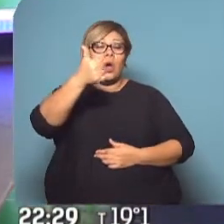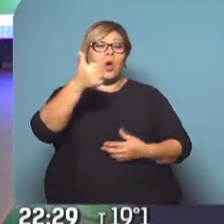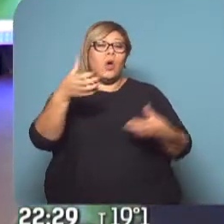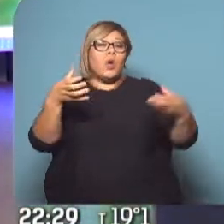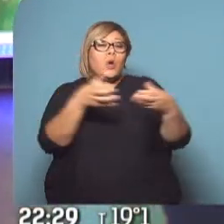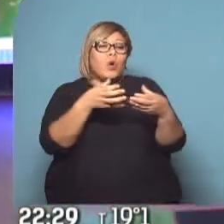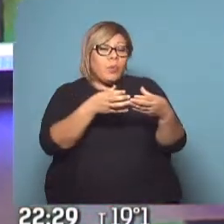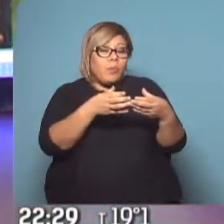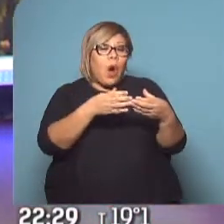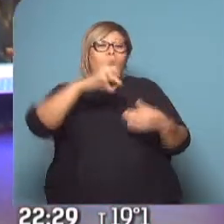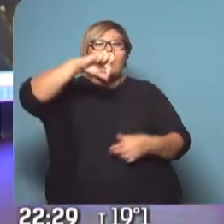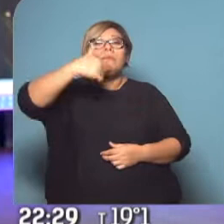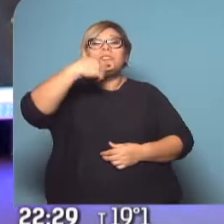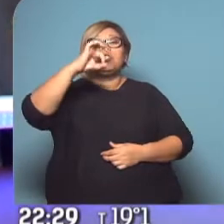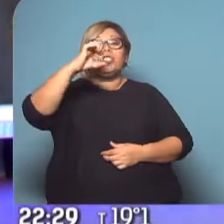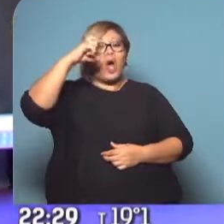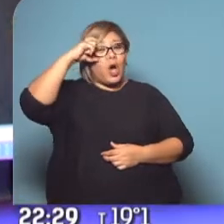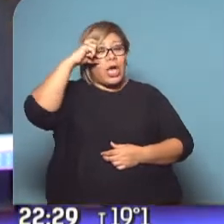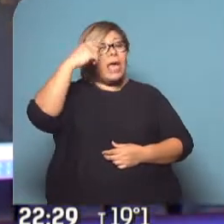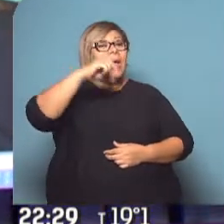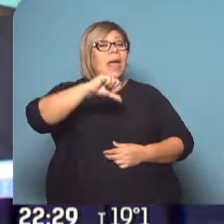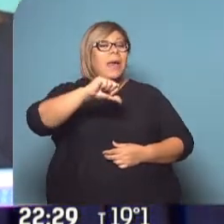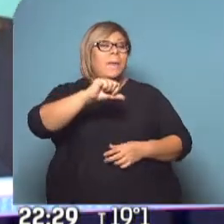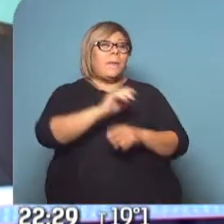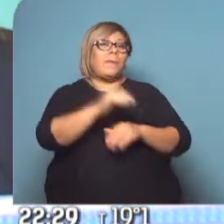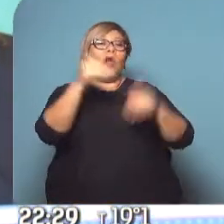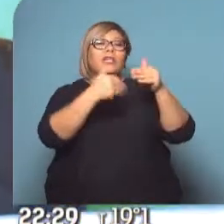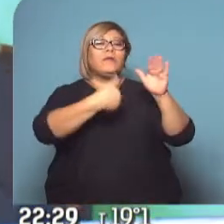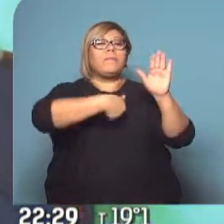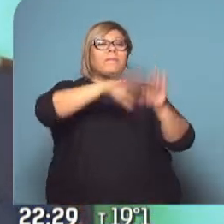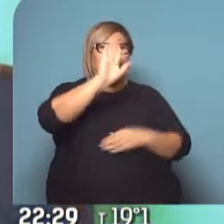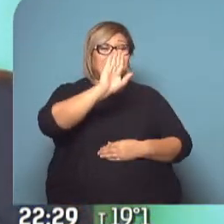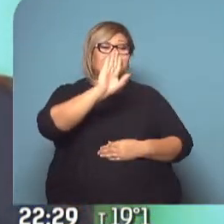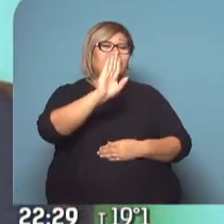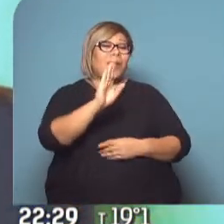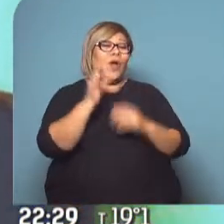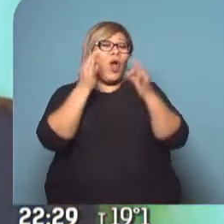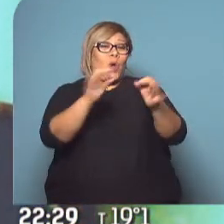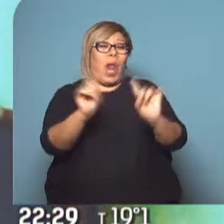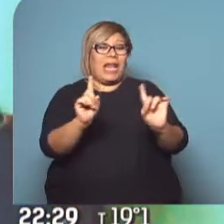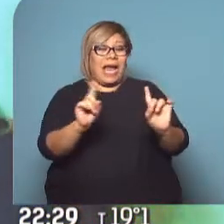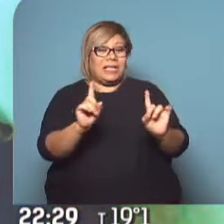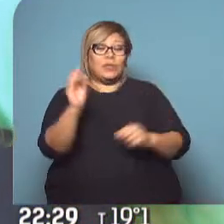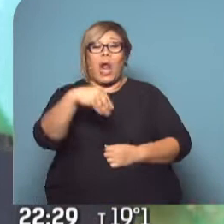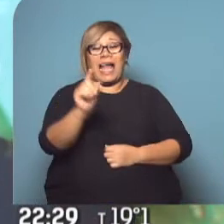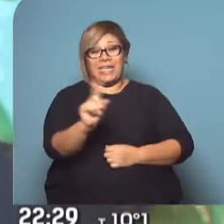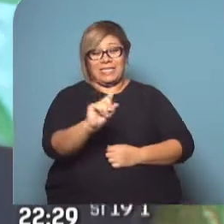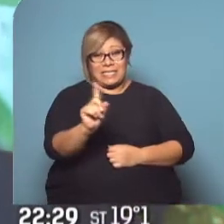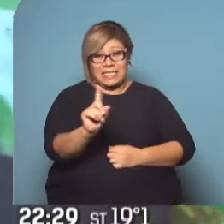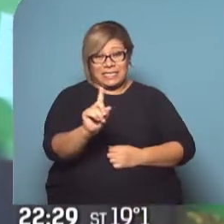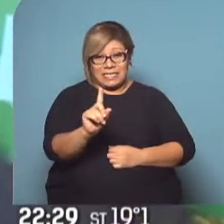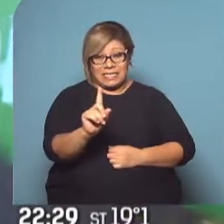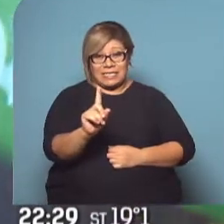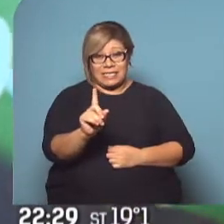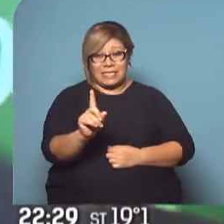no le alcanza para tener el número mágico, 176 diputados, esto en el Congreso por supuesto, para aprobar los